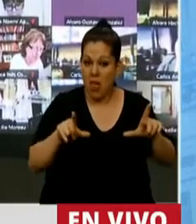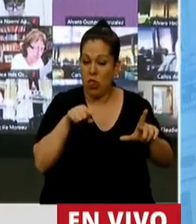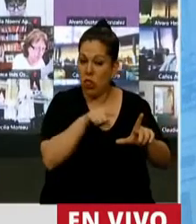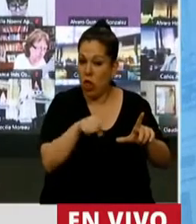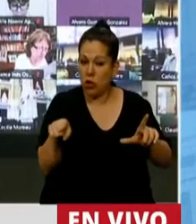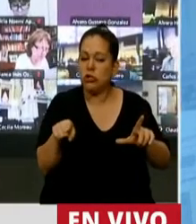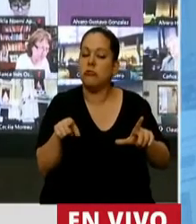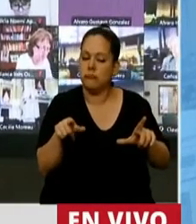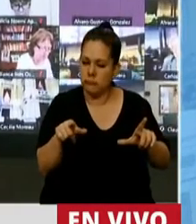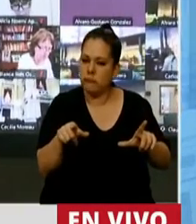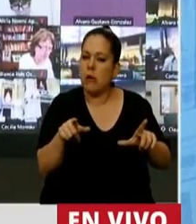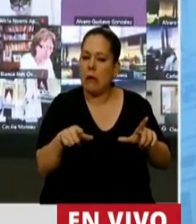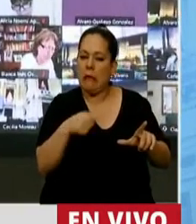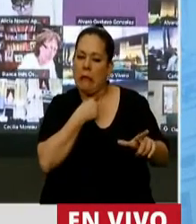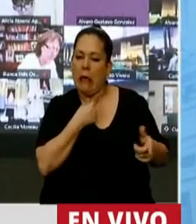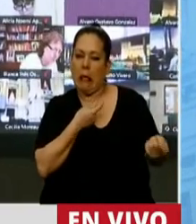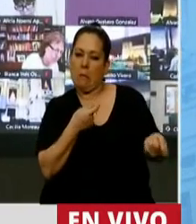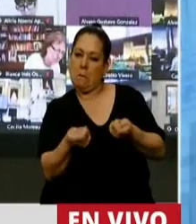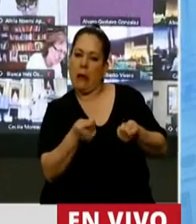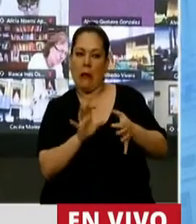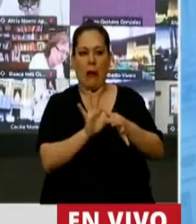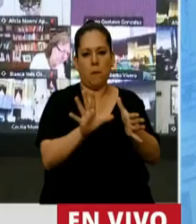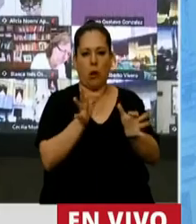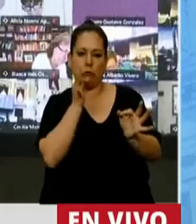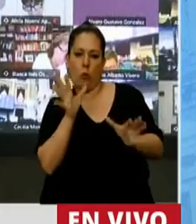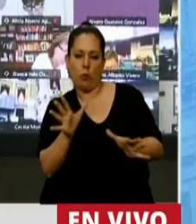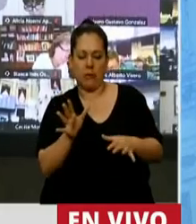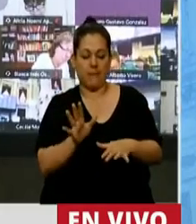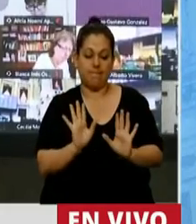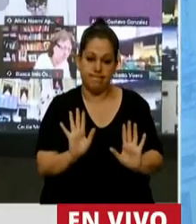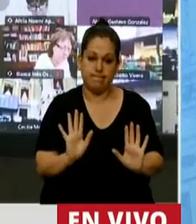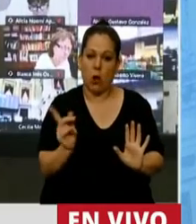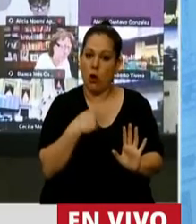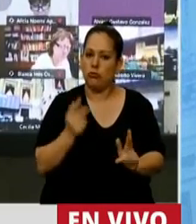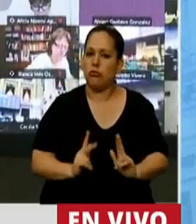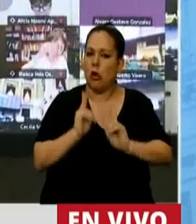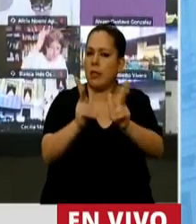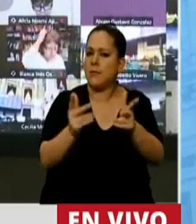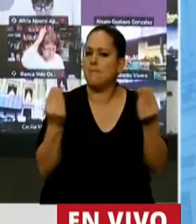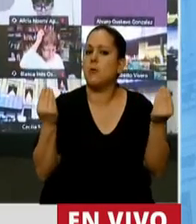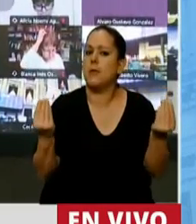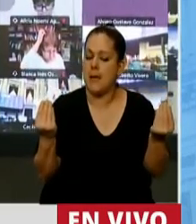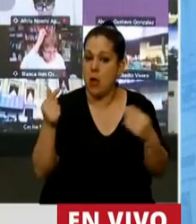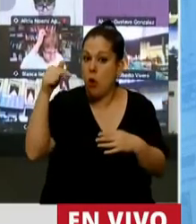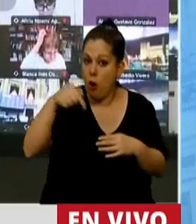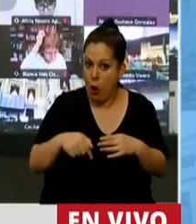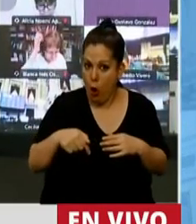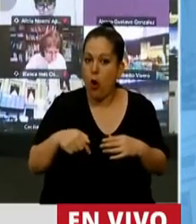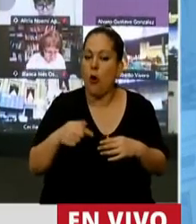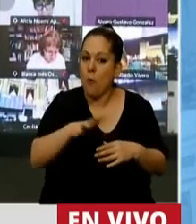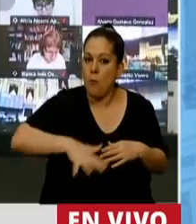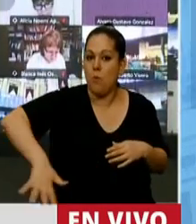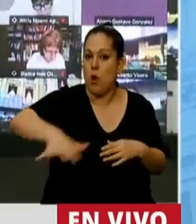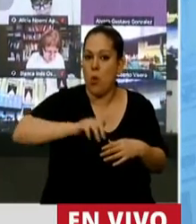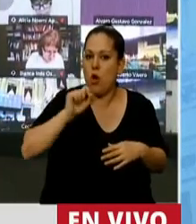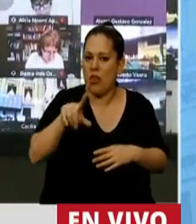por ahí quieren manejar la democracia. Nosotros simplemente decimos de que hoy el pueblo de